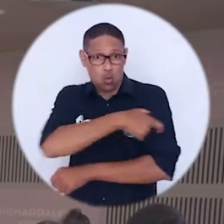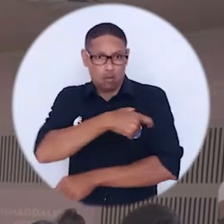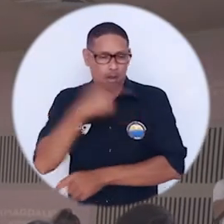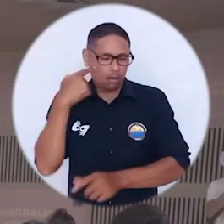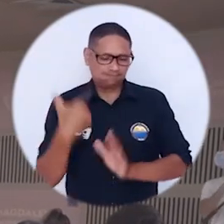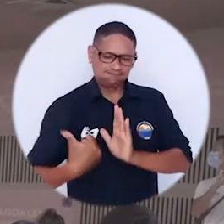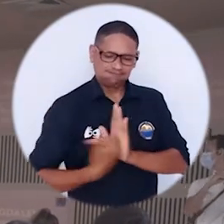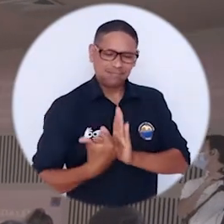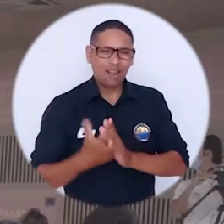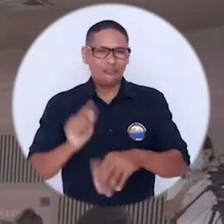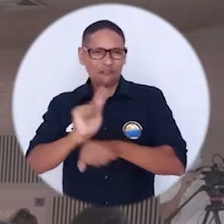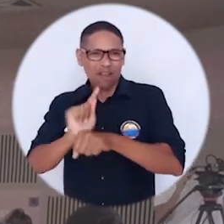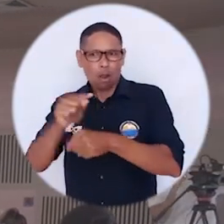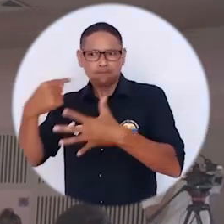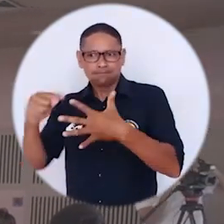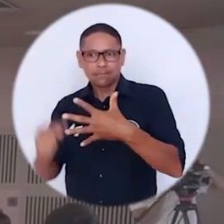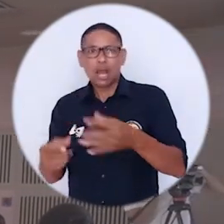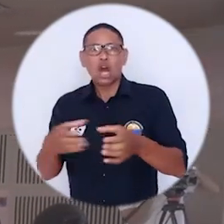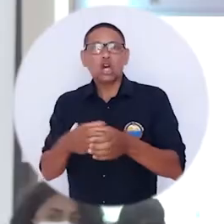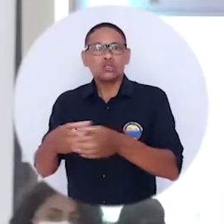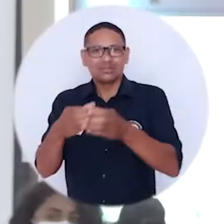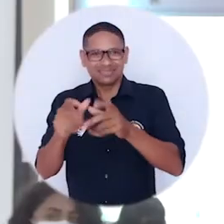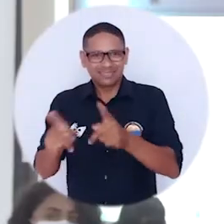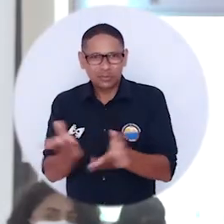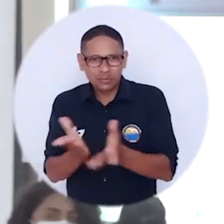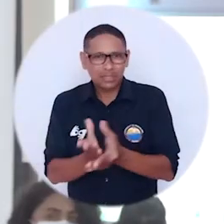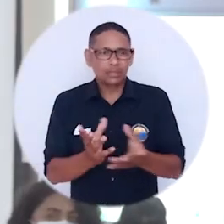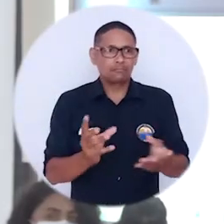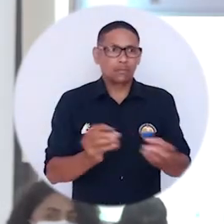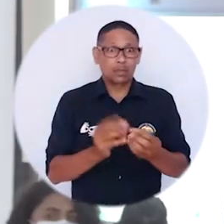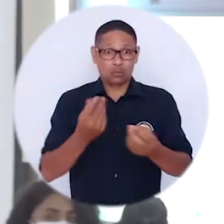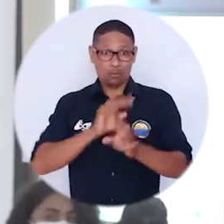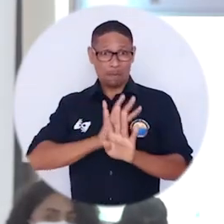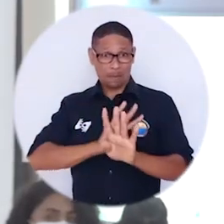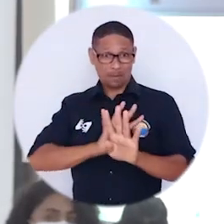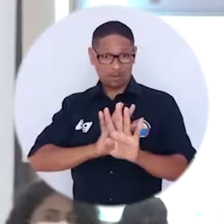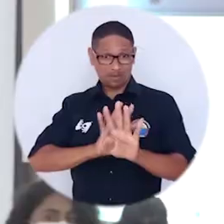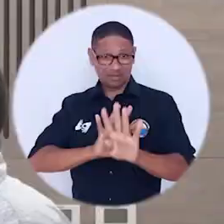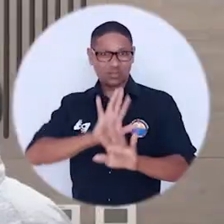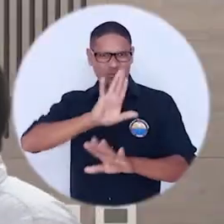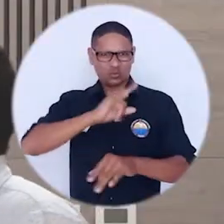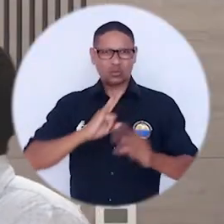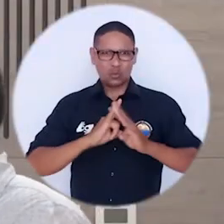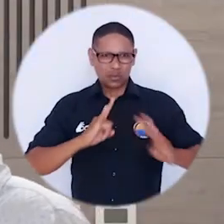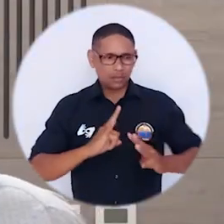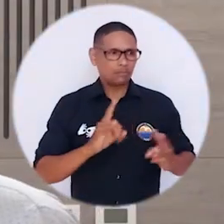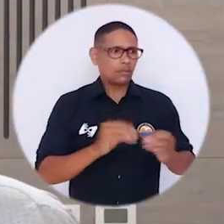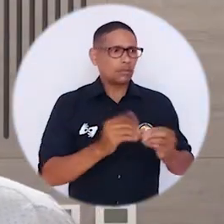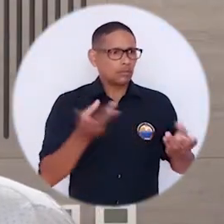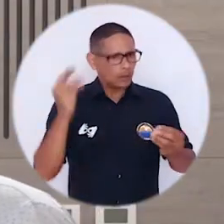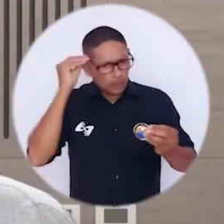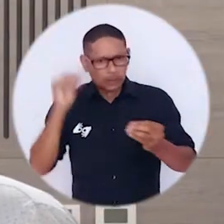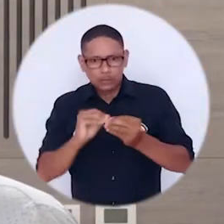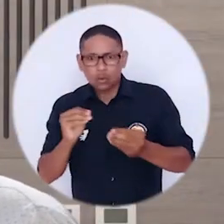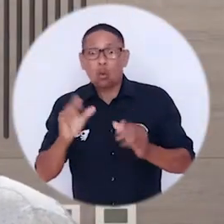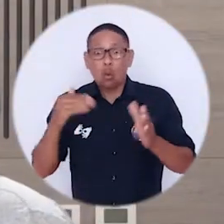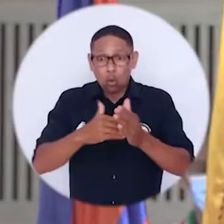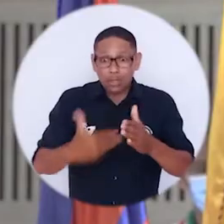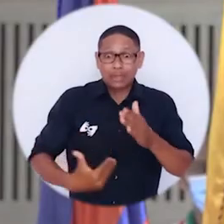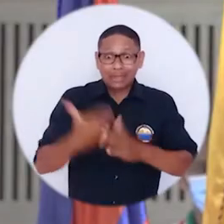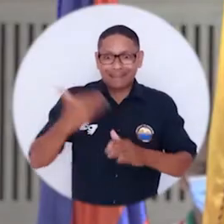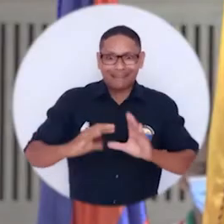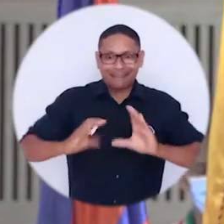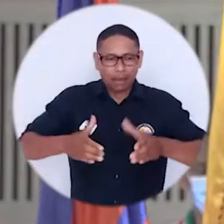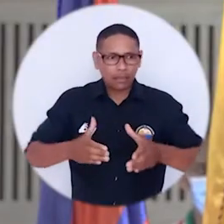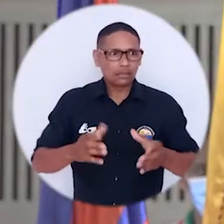estudiantiles, comités de garantías de las facultades, asociaciones de estudiantes, el Comité Promotor del Paro de la Universidad, el Comité